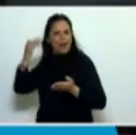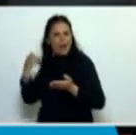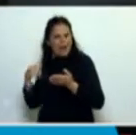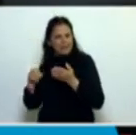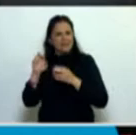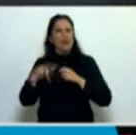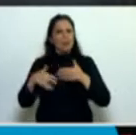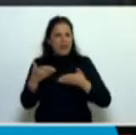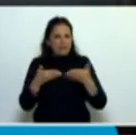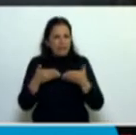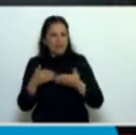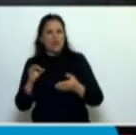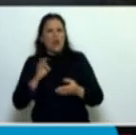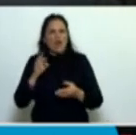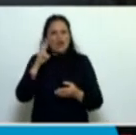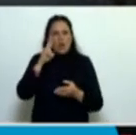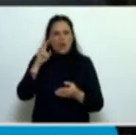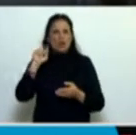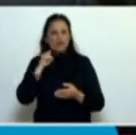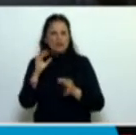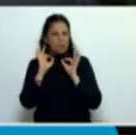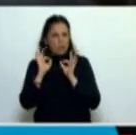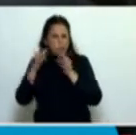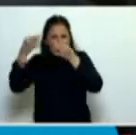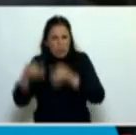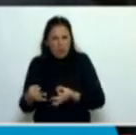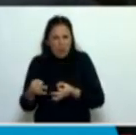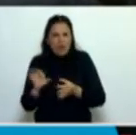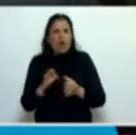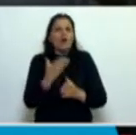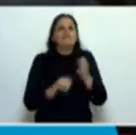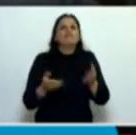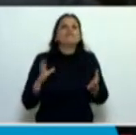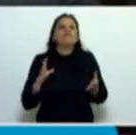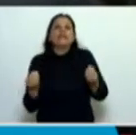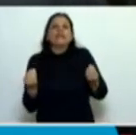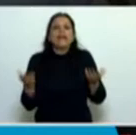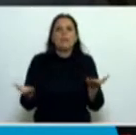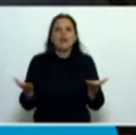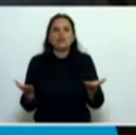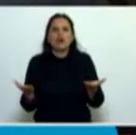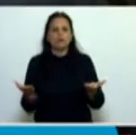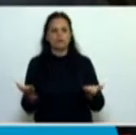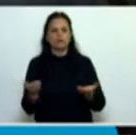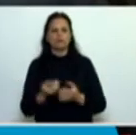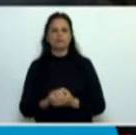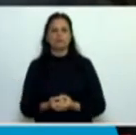presupuestadas en el 2013, fueron efectivamente realizadas por el Ejecutivo para evaluar su desempeño.